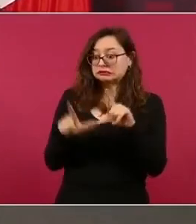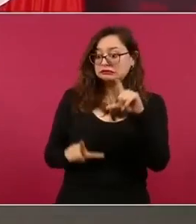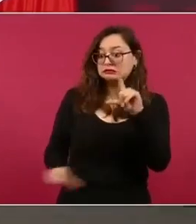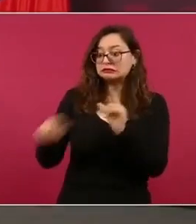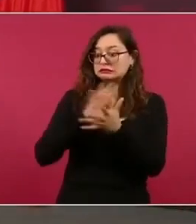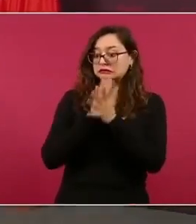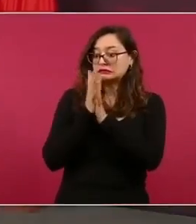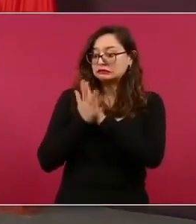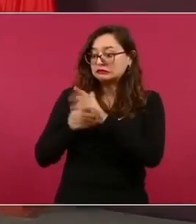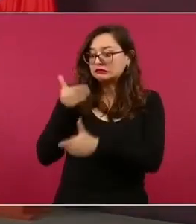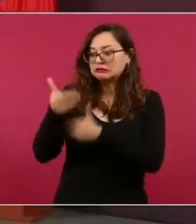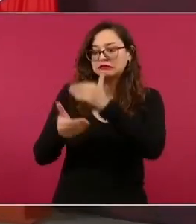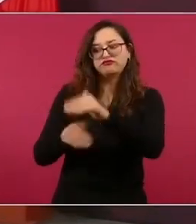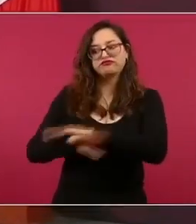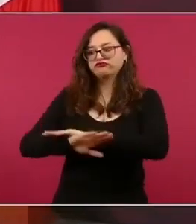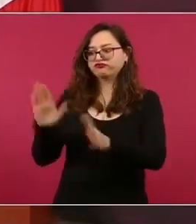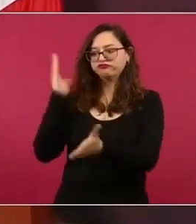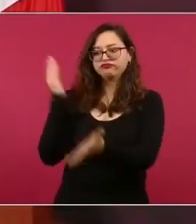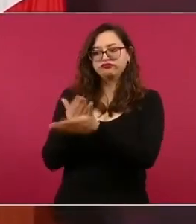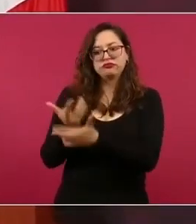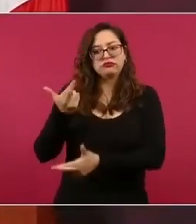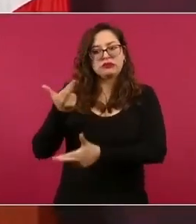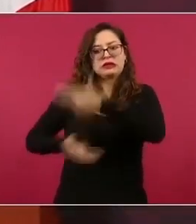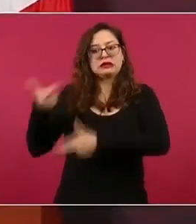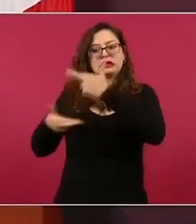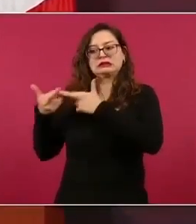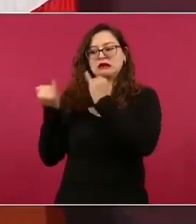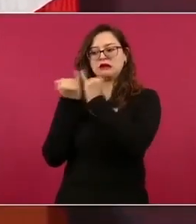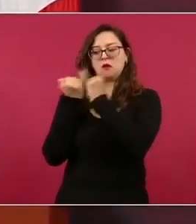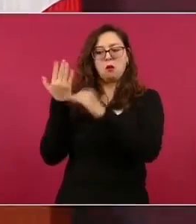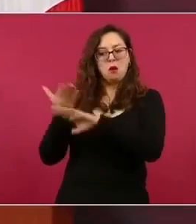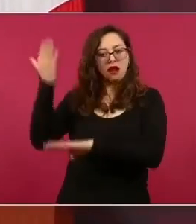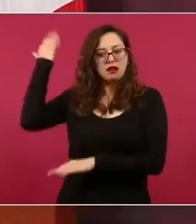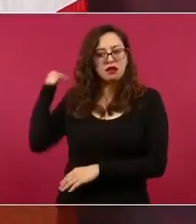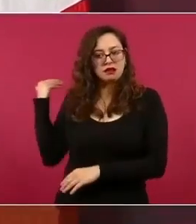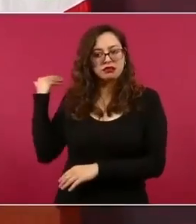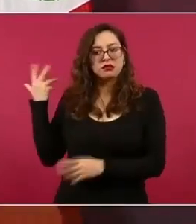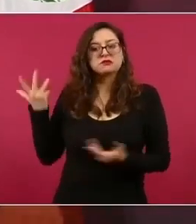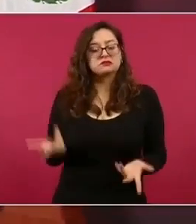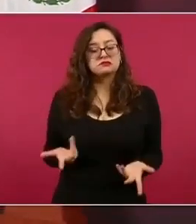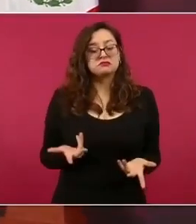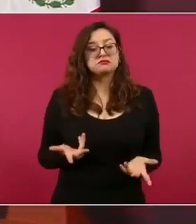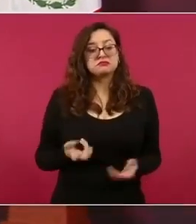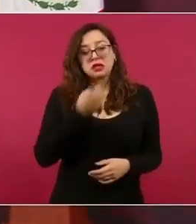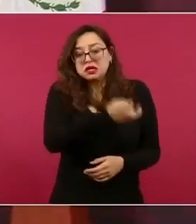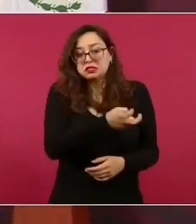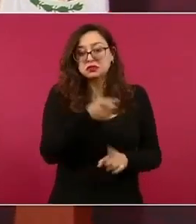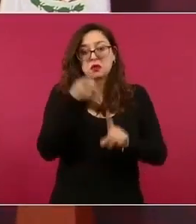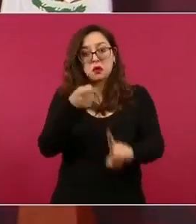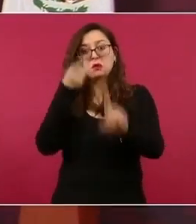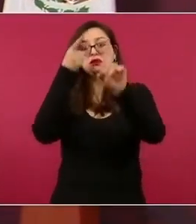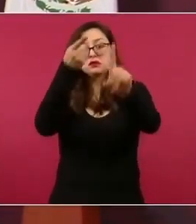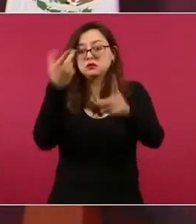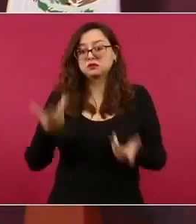que estamos llevando a cabo millones de mexicanos. son